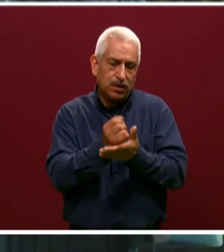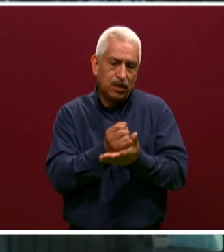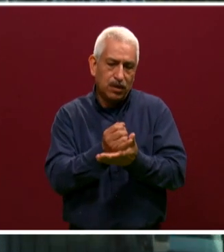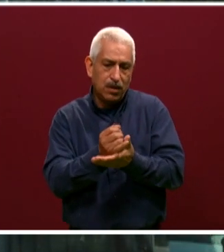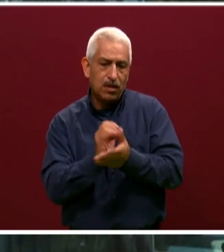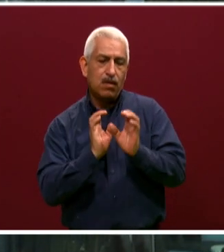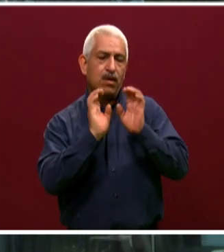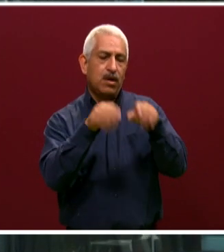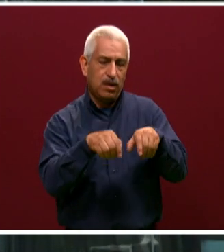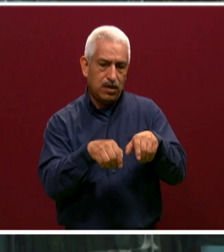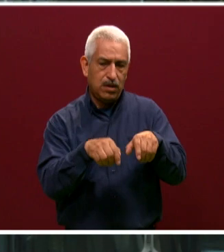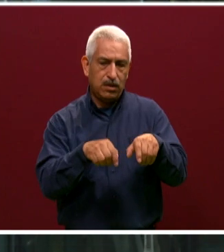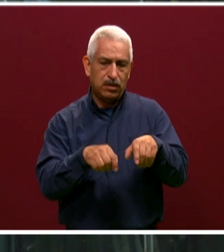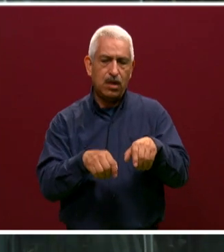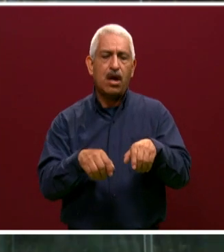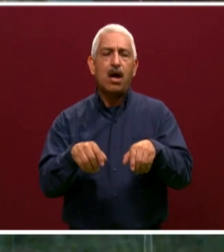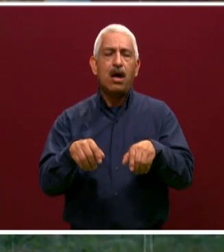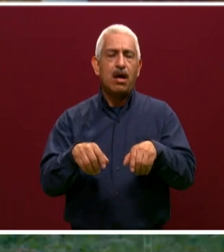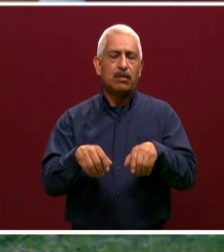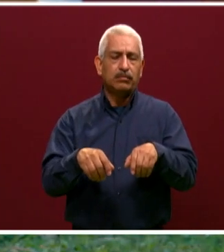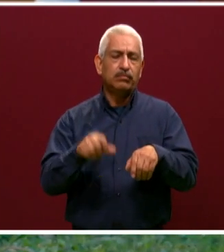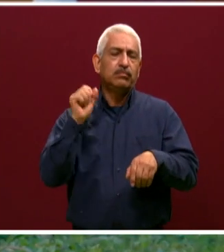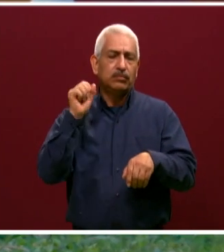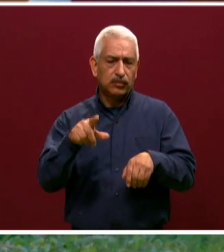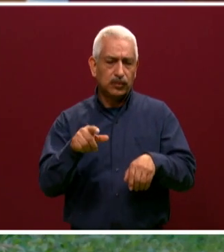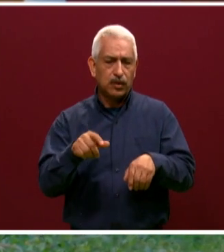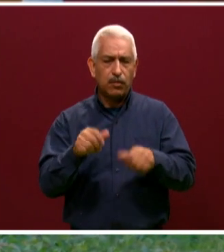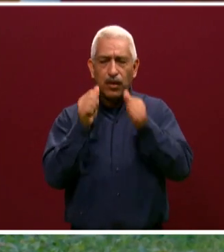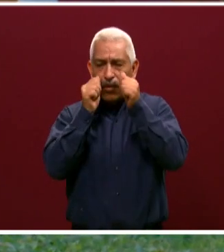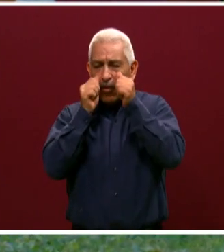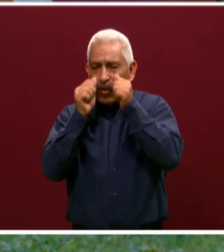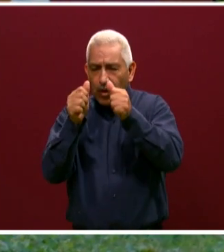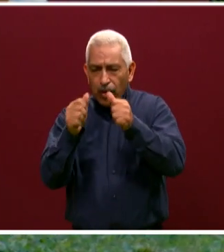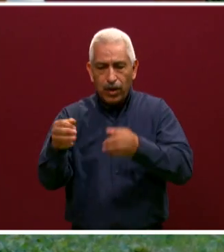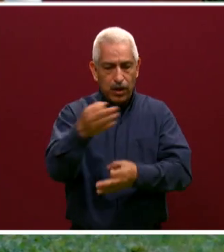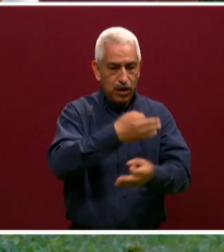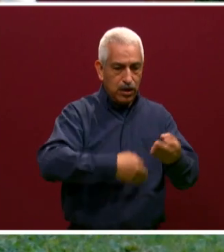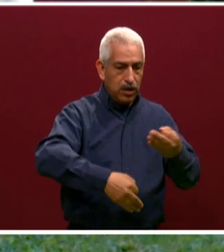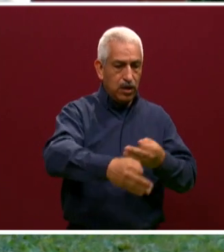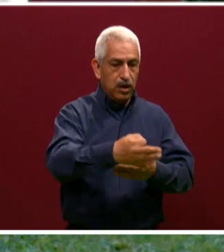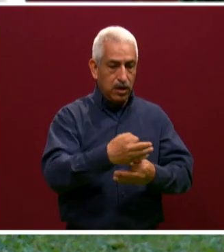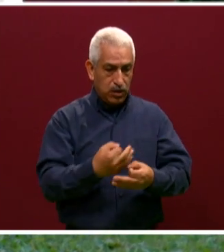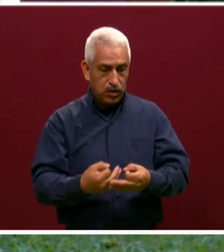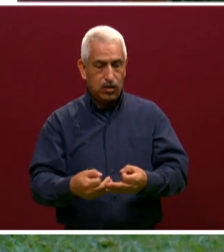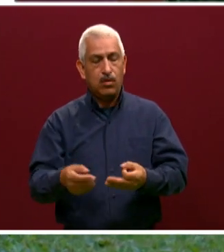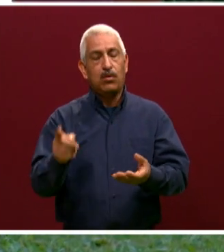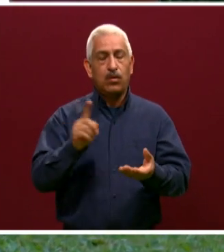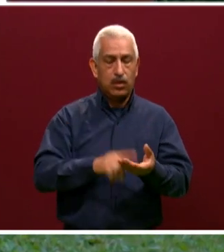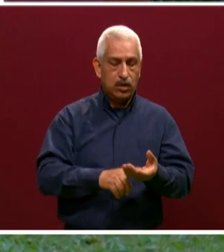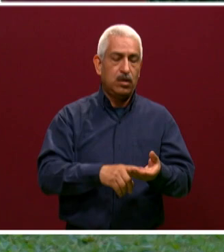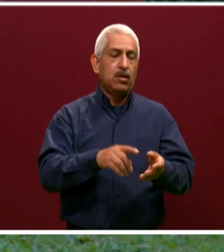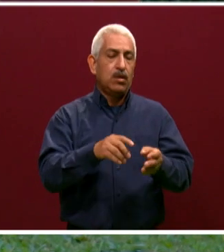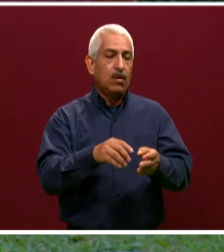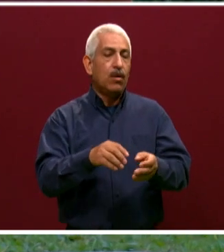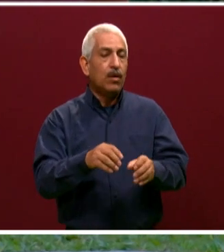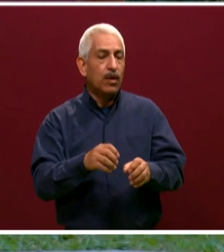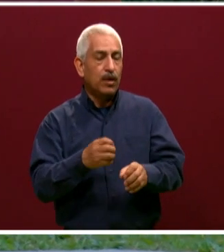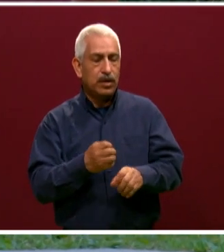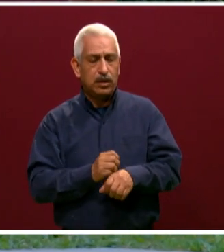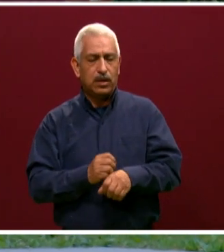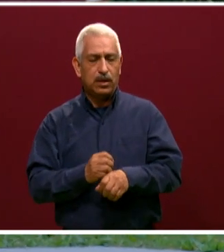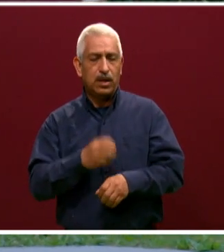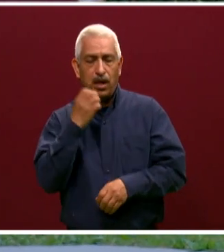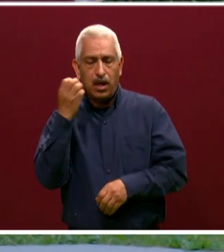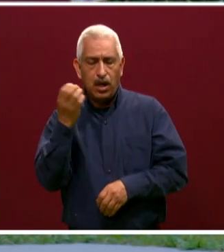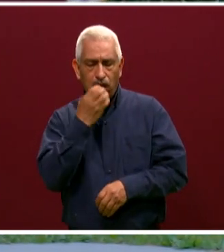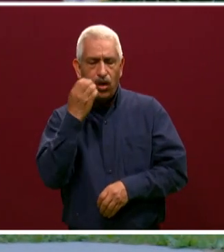de todos nuestros trabajadores al servicio de los muchachos. Como bien dice el director general, llevamos 39 años.